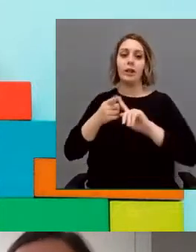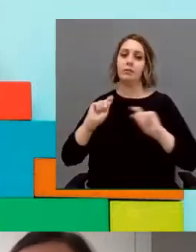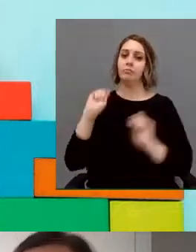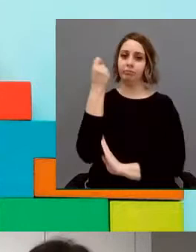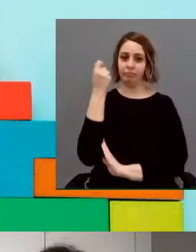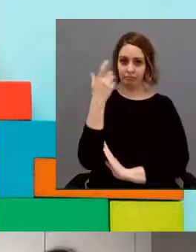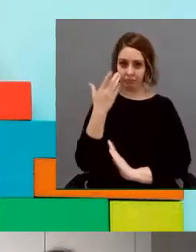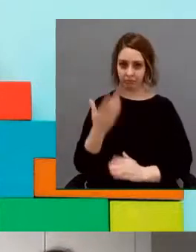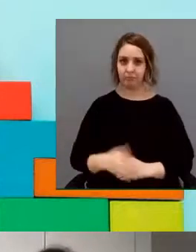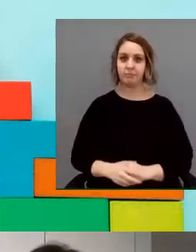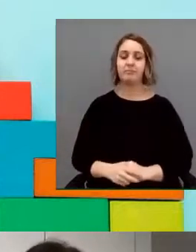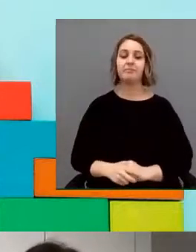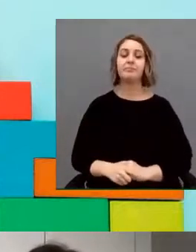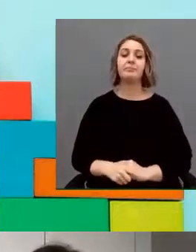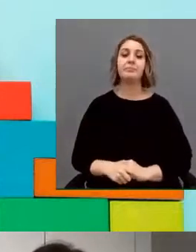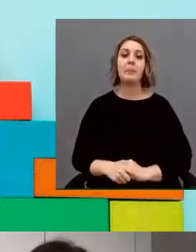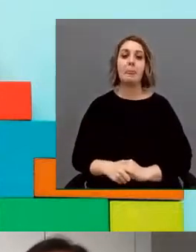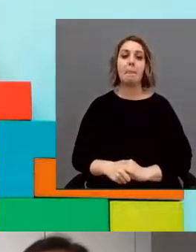bien.